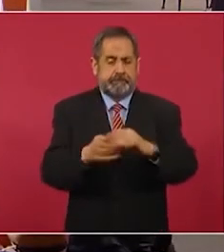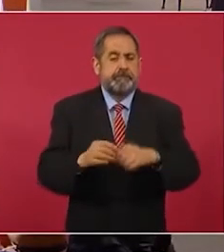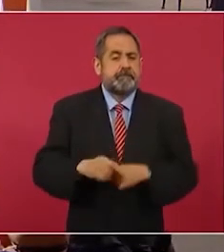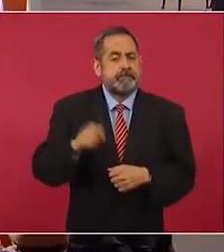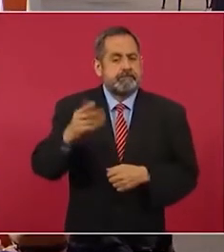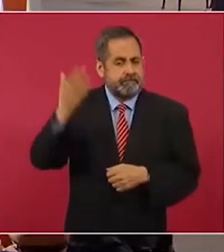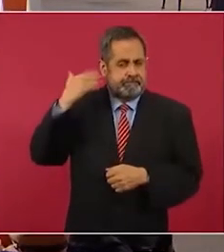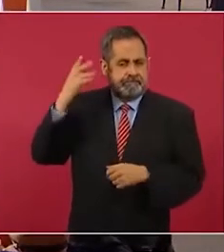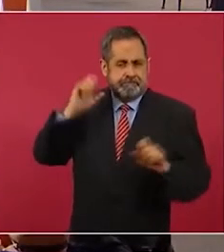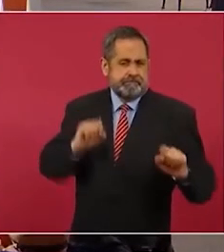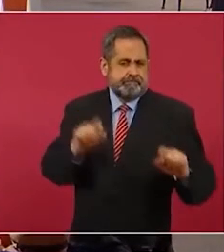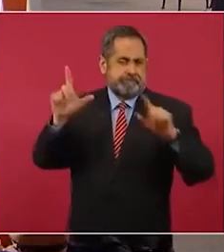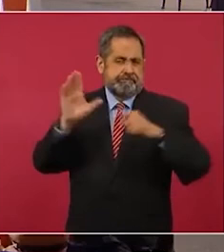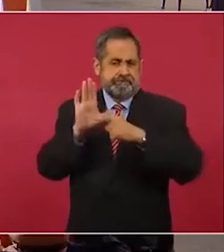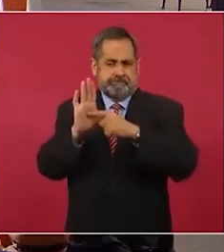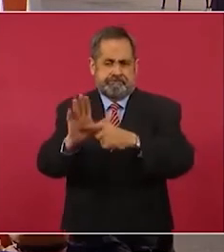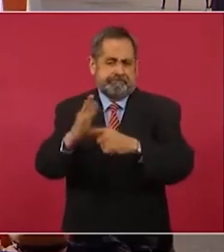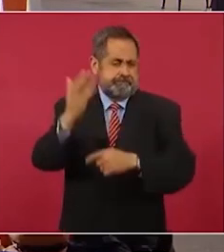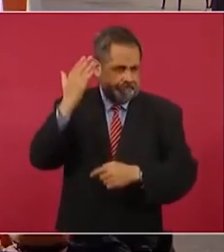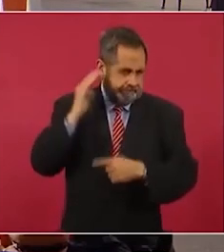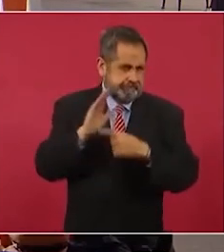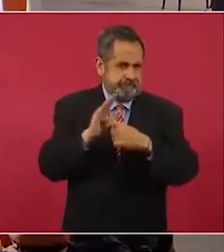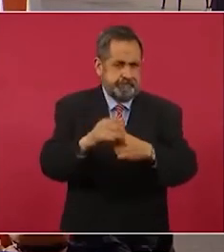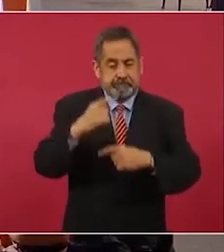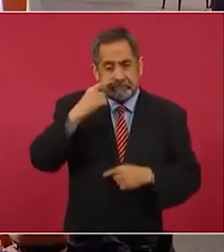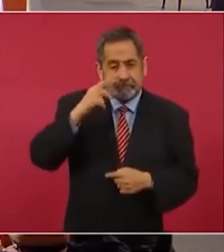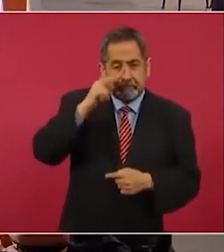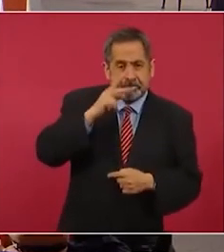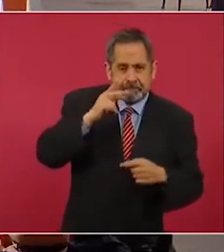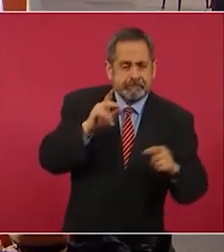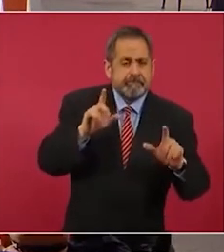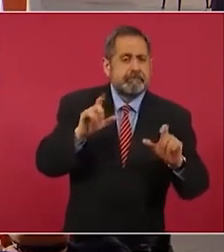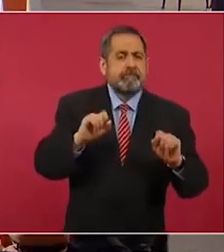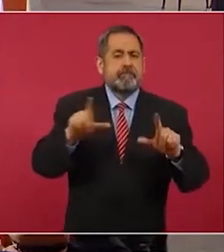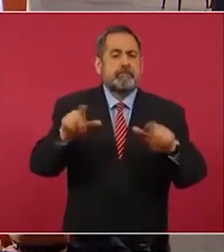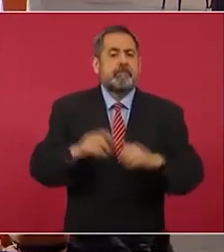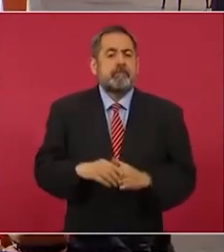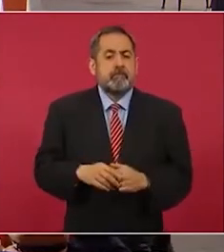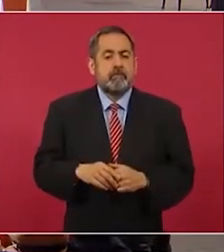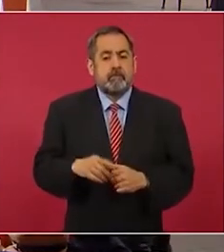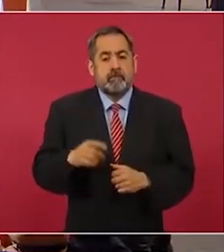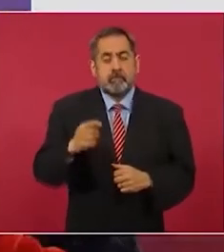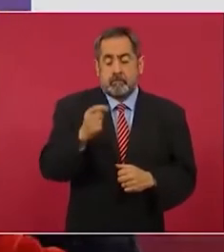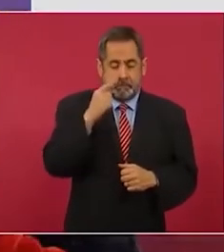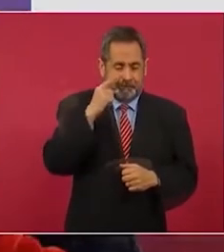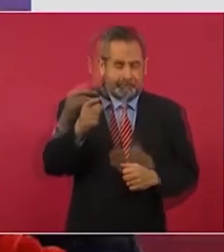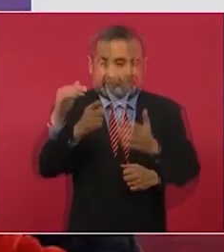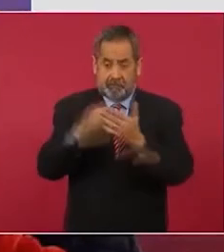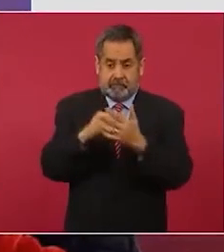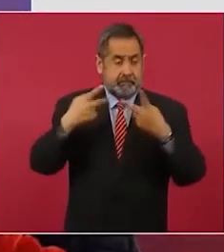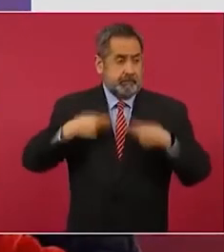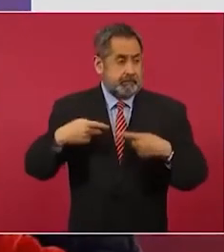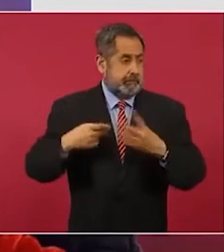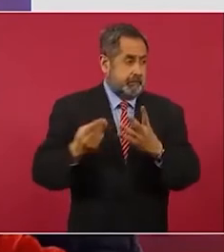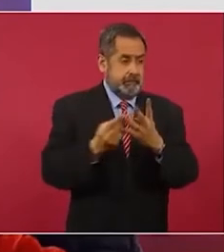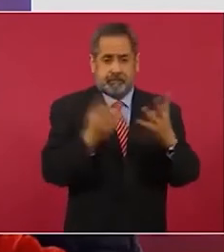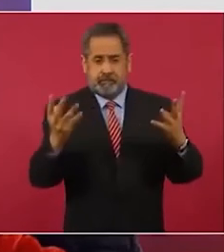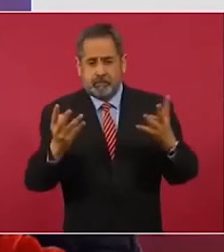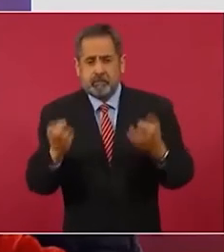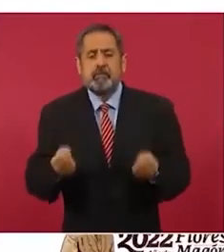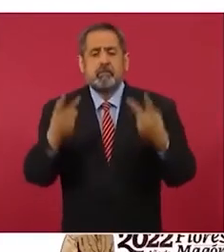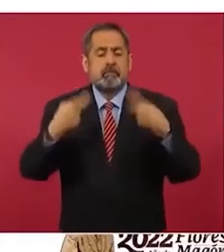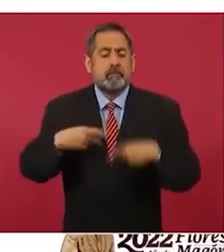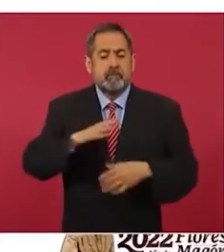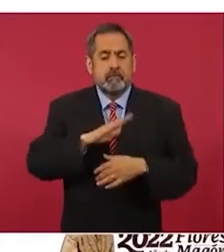presentado hace tiempo nos muestra la evidencia esta es la mortalidad por 100 mil habitantes en personas